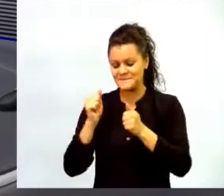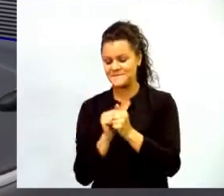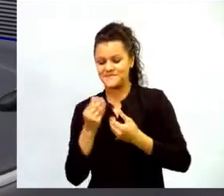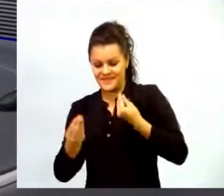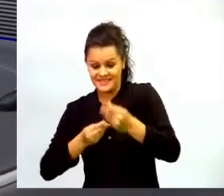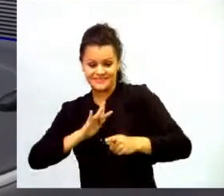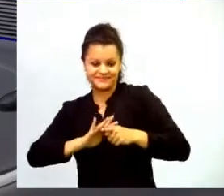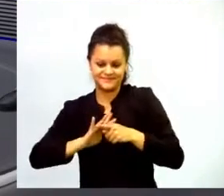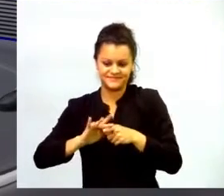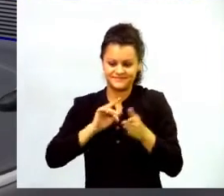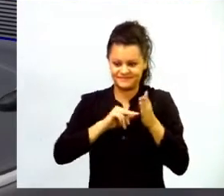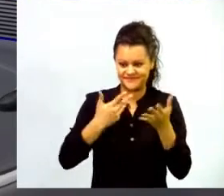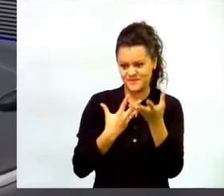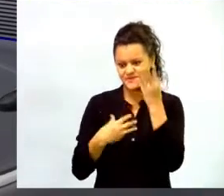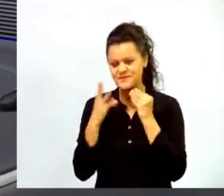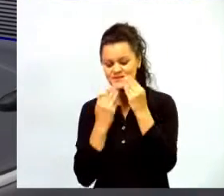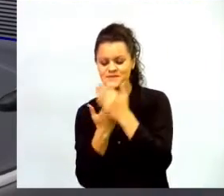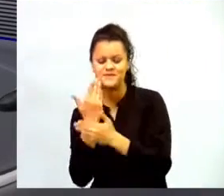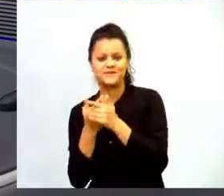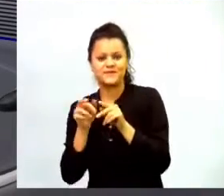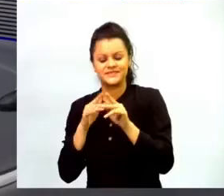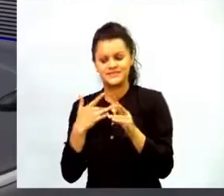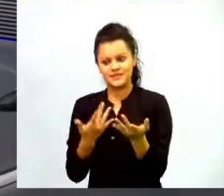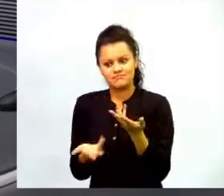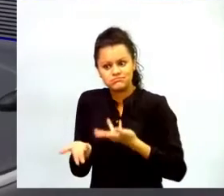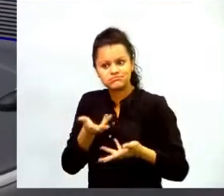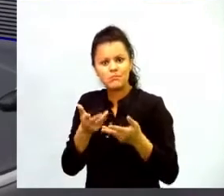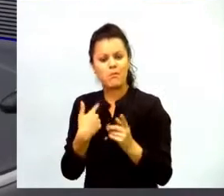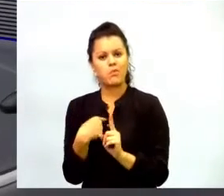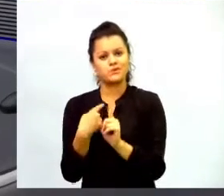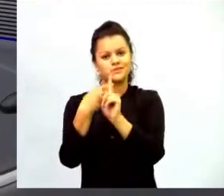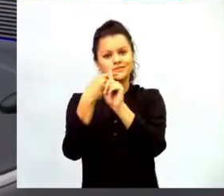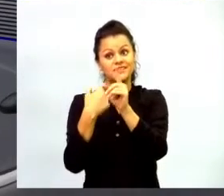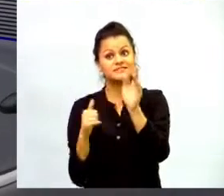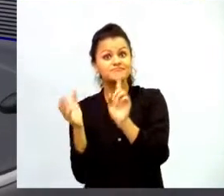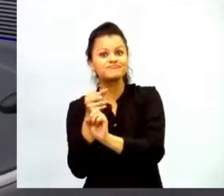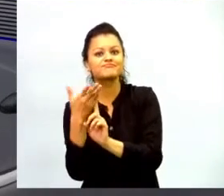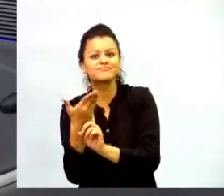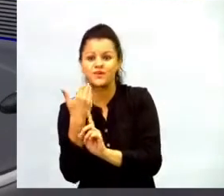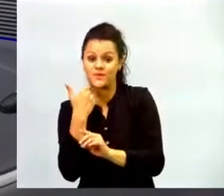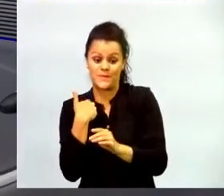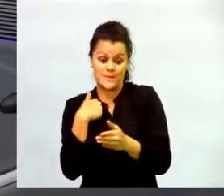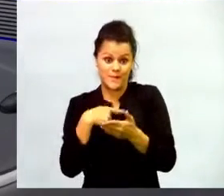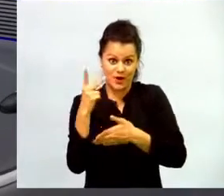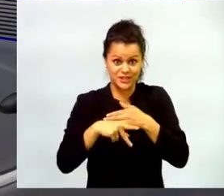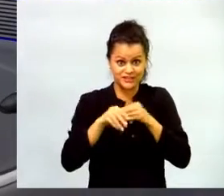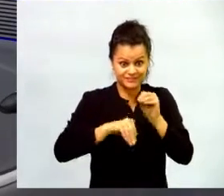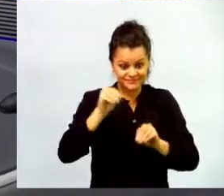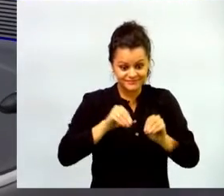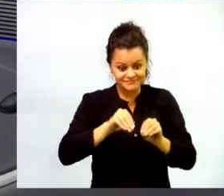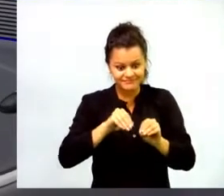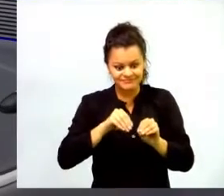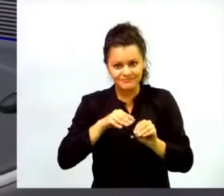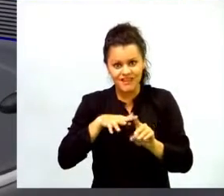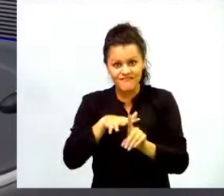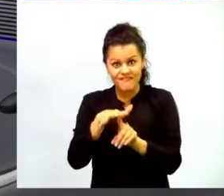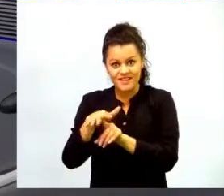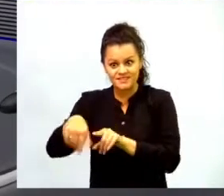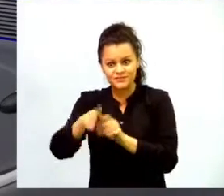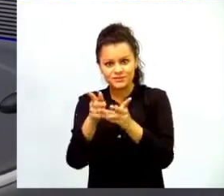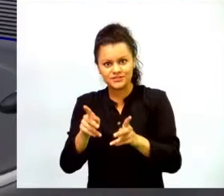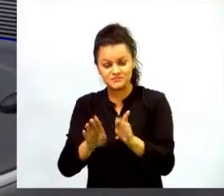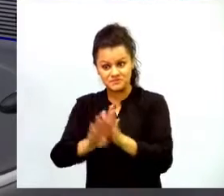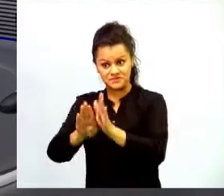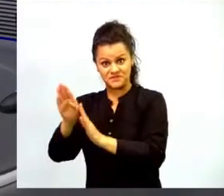positivas allí de esas que solamente se dan cuando los proyectos que desarrollan tienen resultados en sus estudiantes y en ese sentido